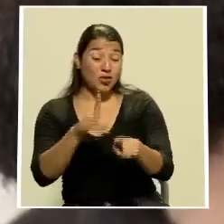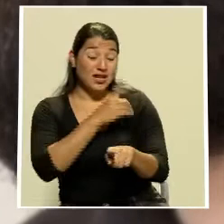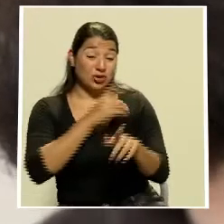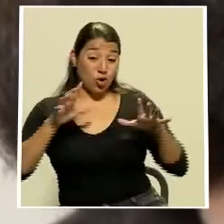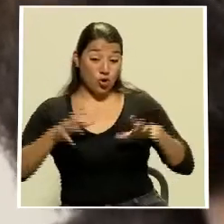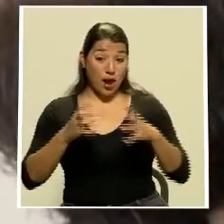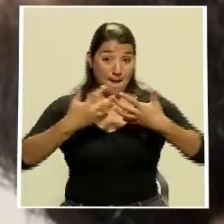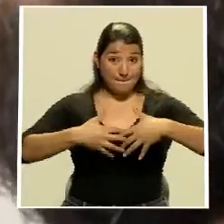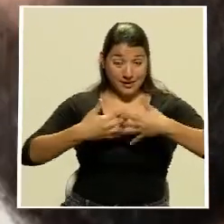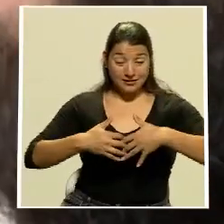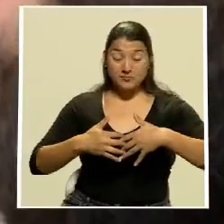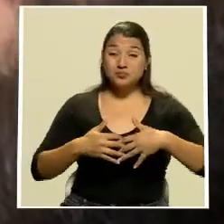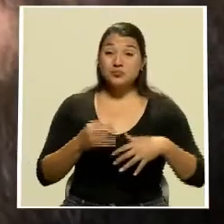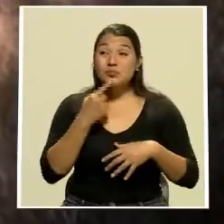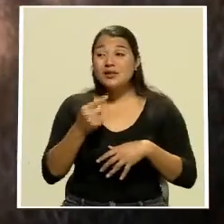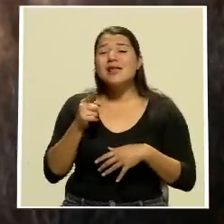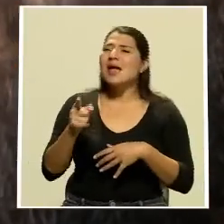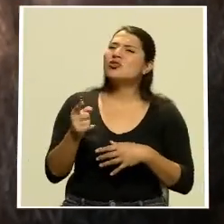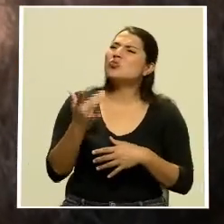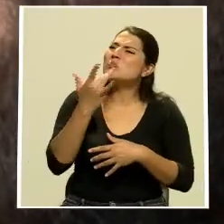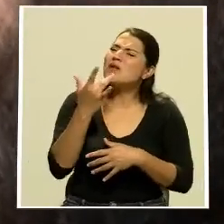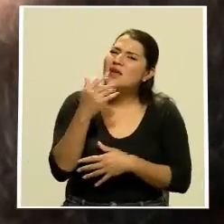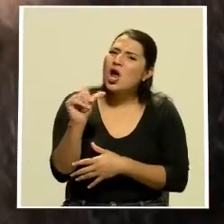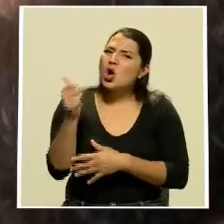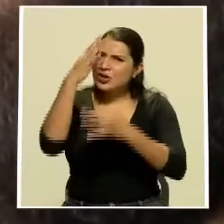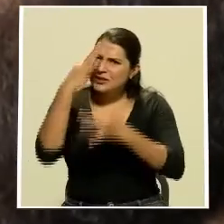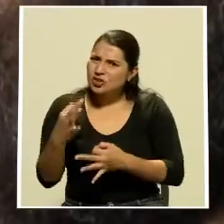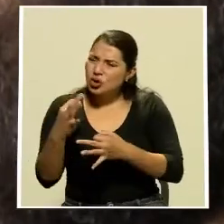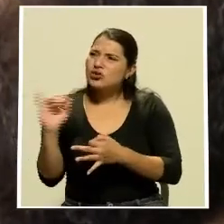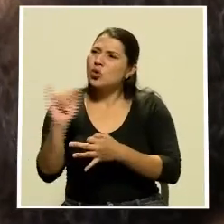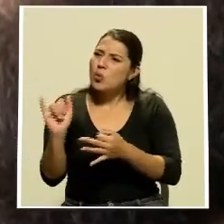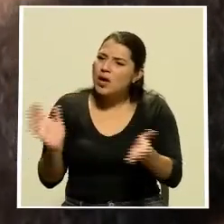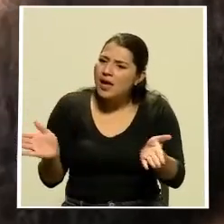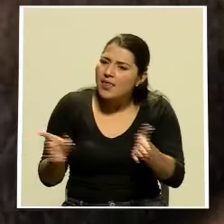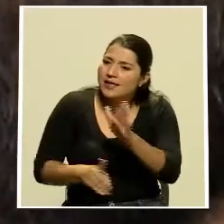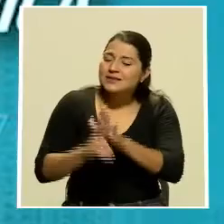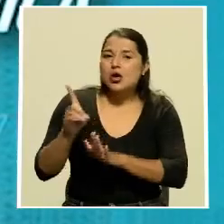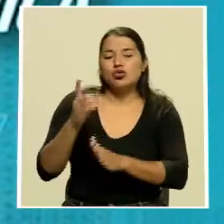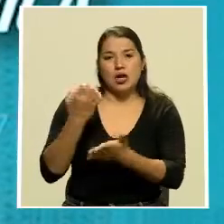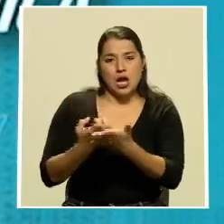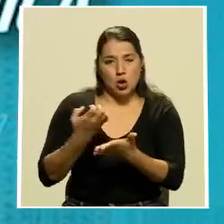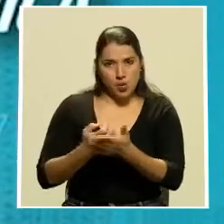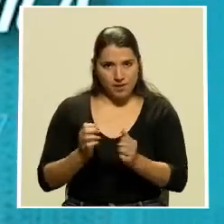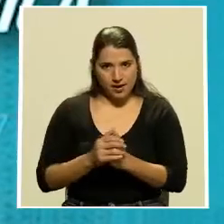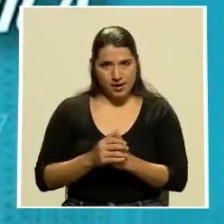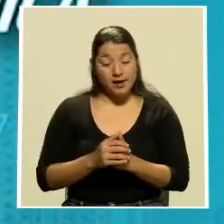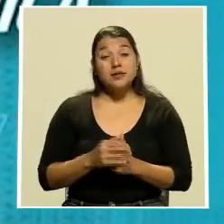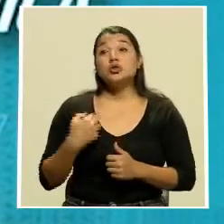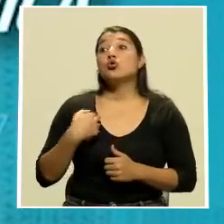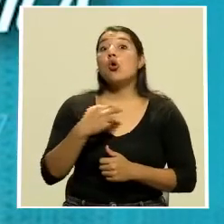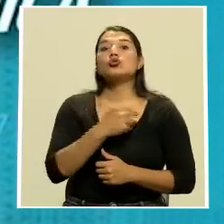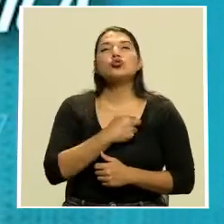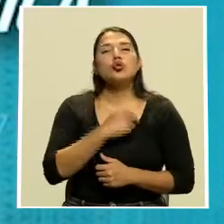industrias indicó que más bien ellos apuestan acciones que promuevan el crecimiento económico el país contrario a este tipo de propuestas